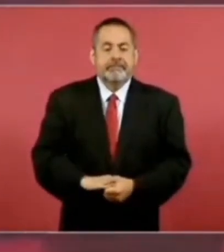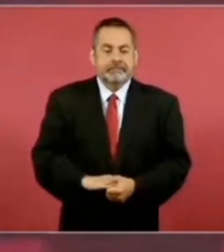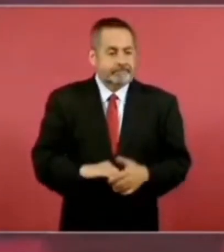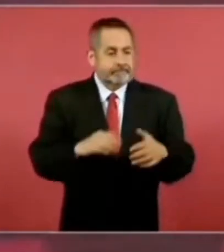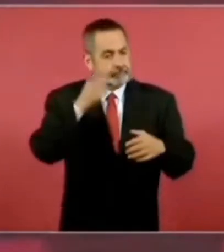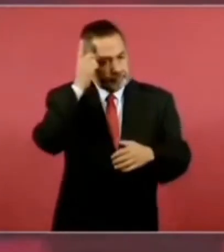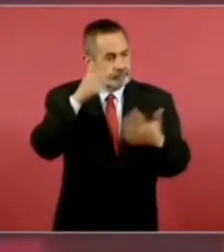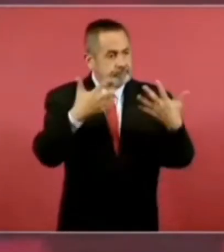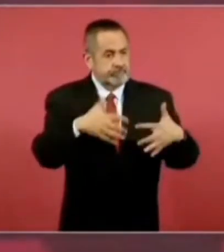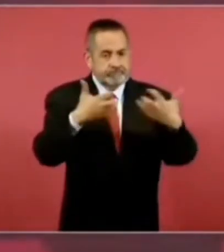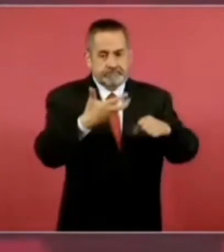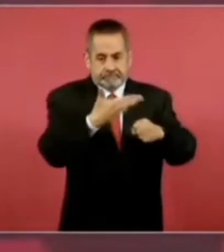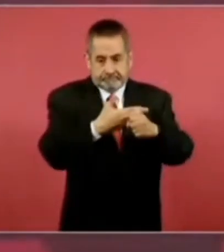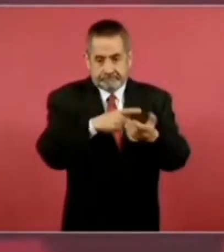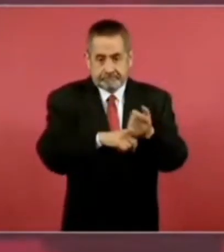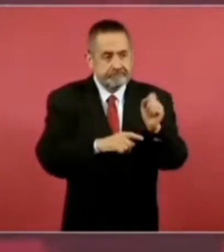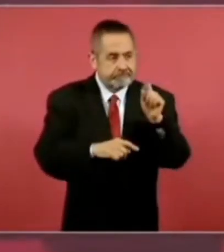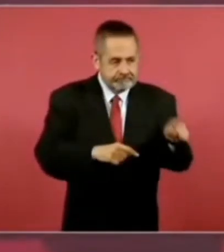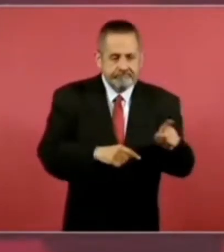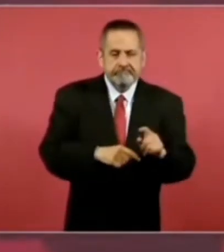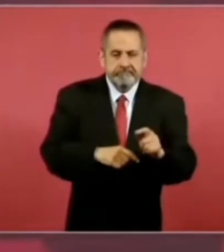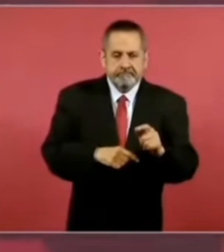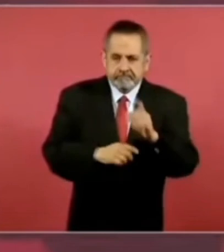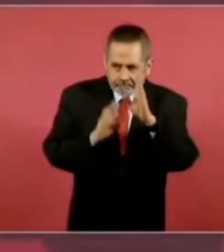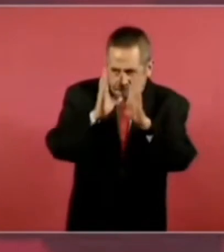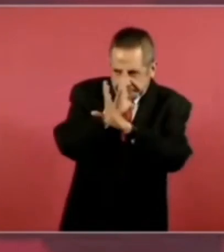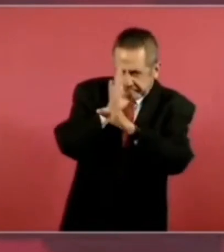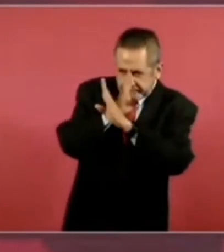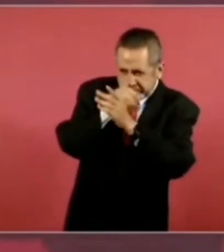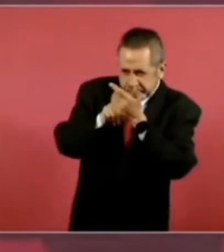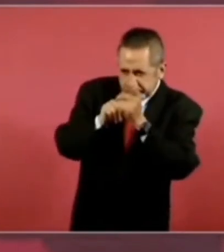Empresarios te espiaban.